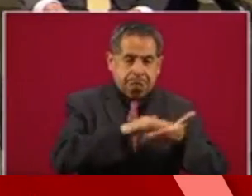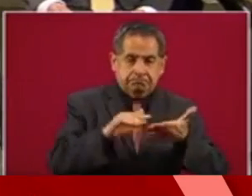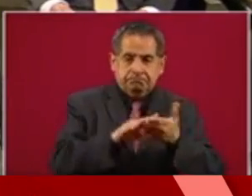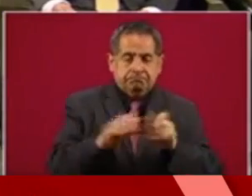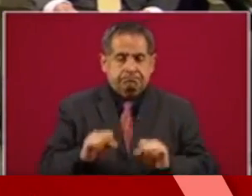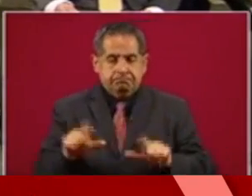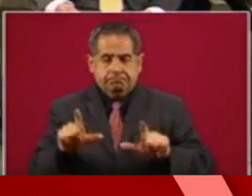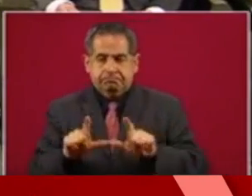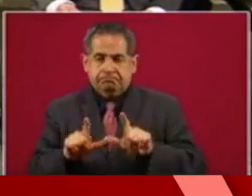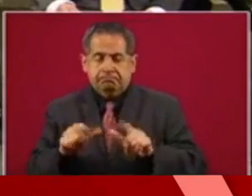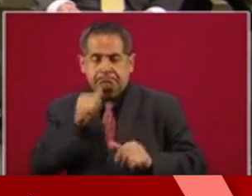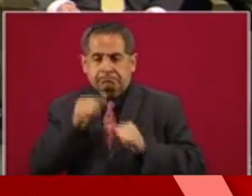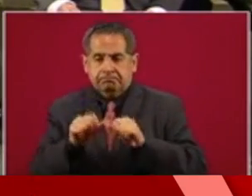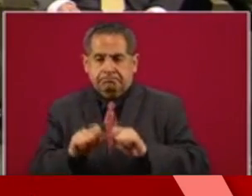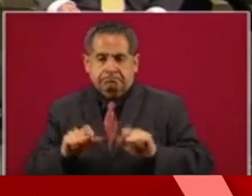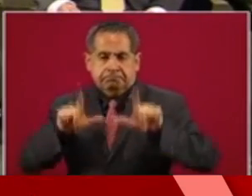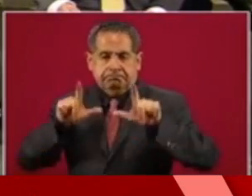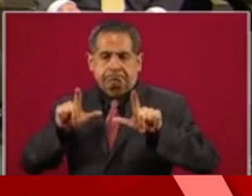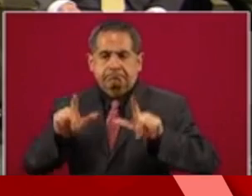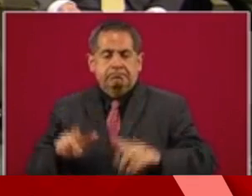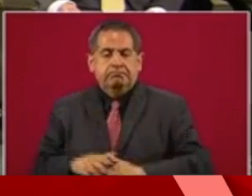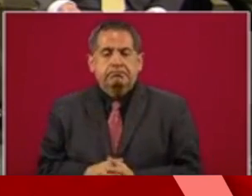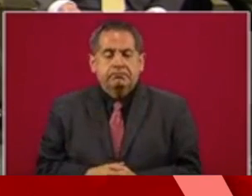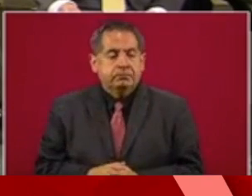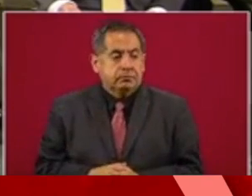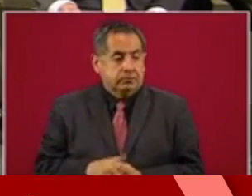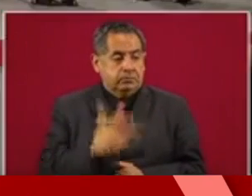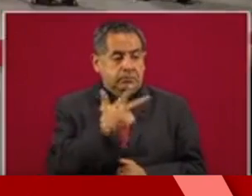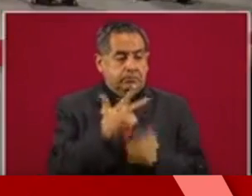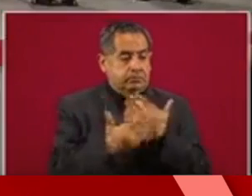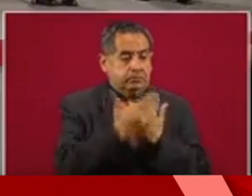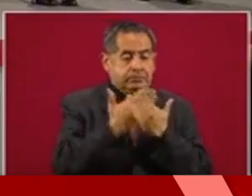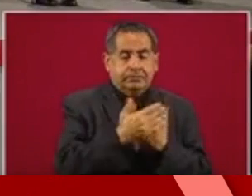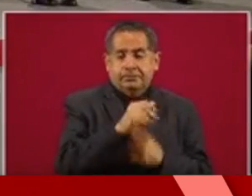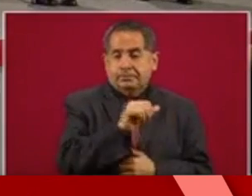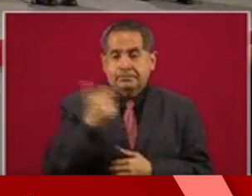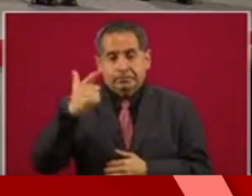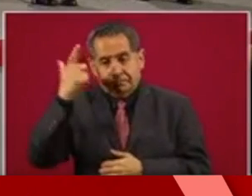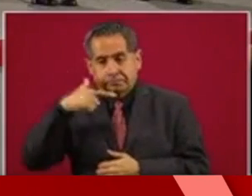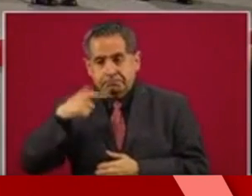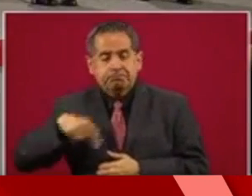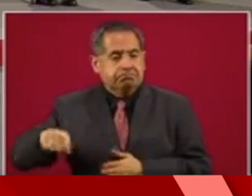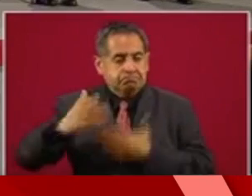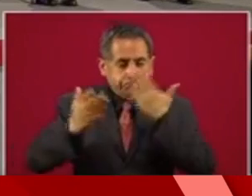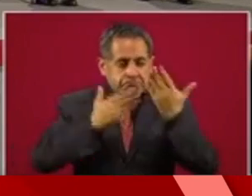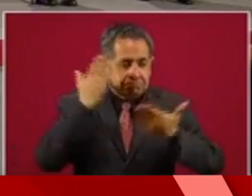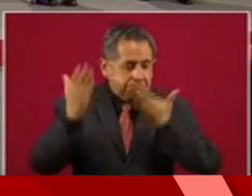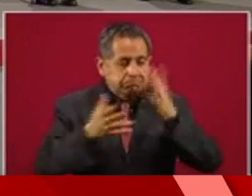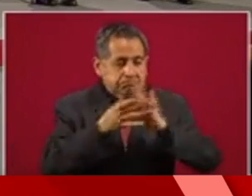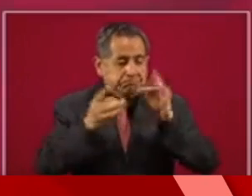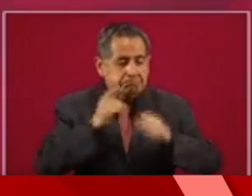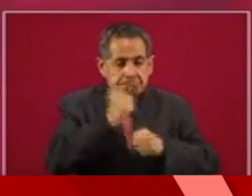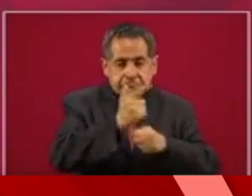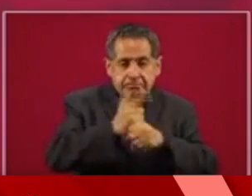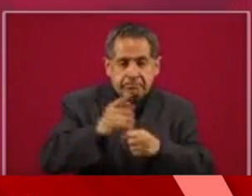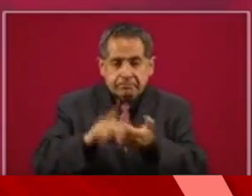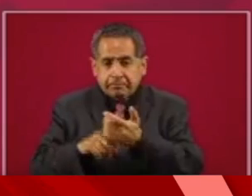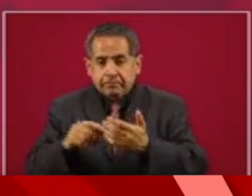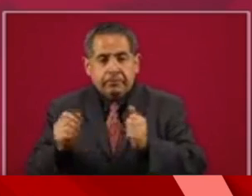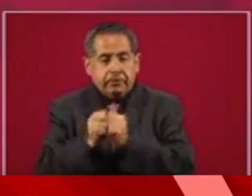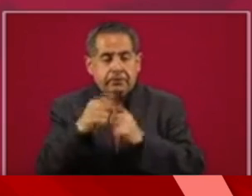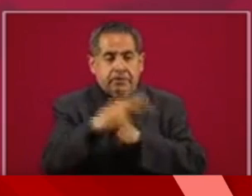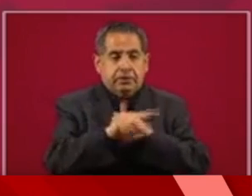macrotipo. De ocho de la mañana a siete de la noche los estudiantes podrán seguir sus clases a distancia en su